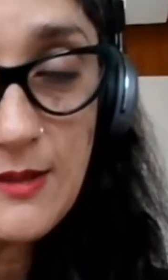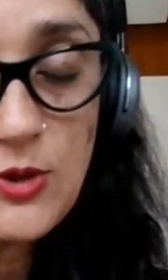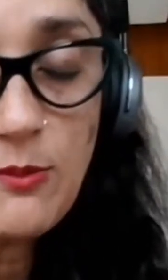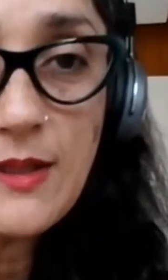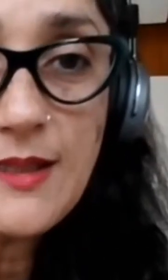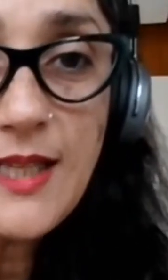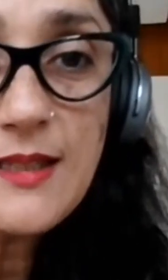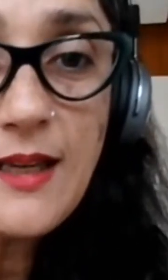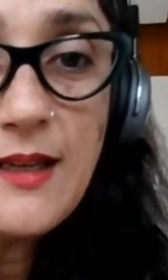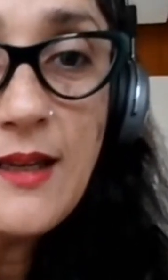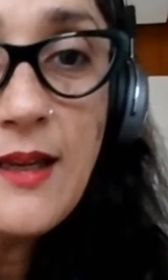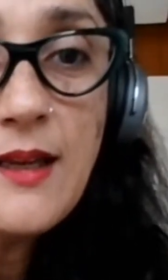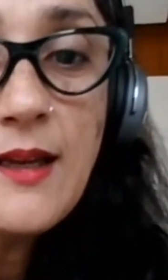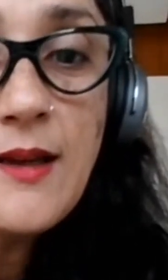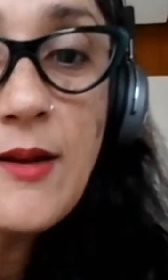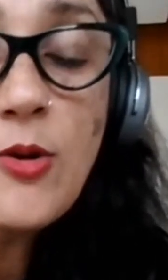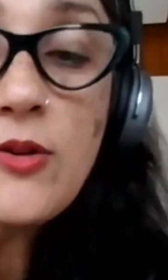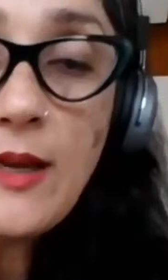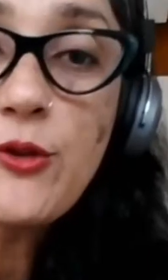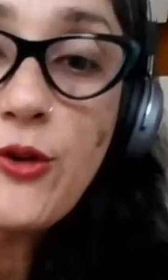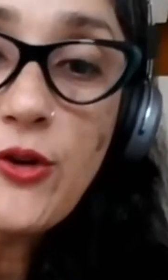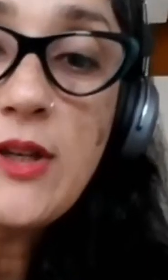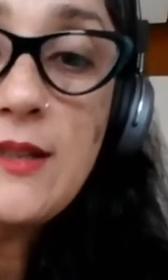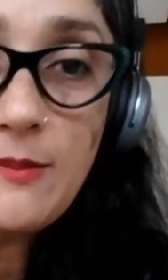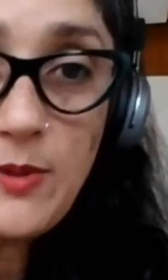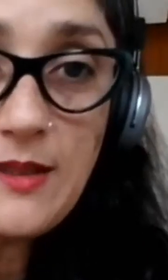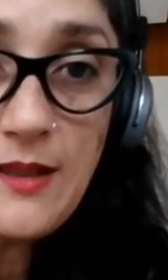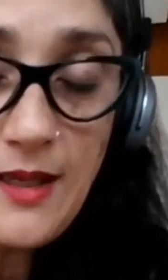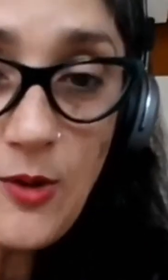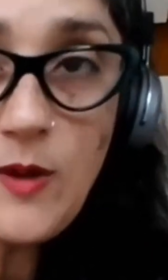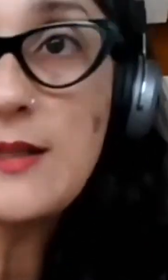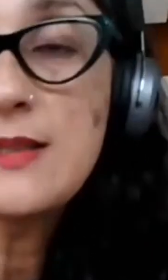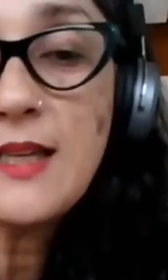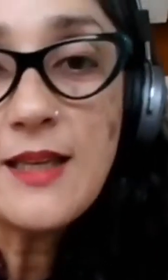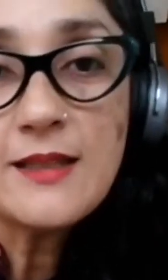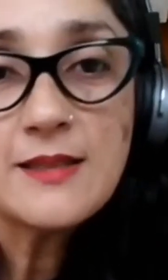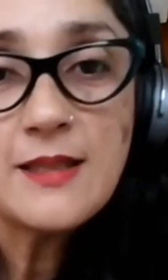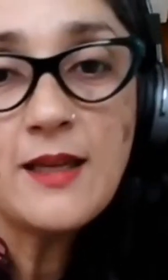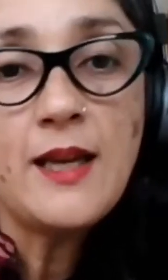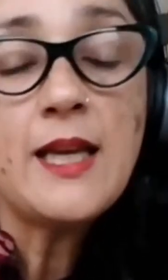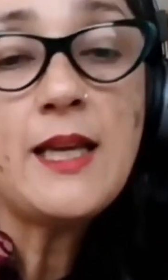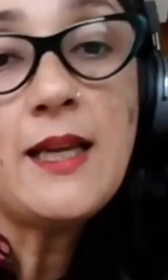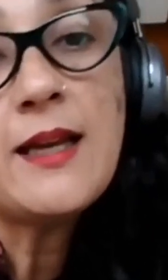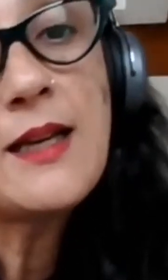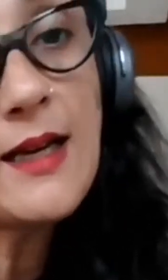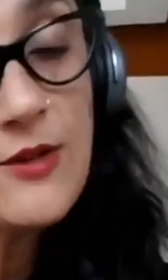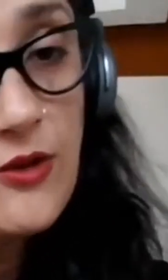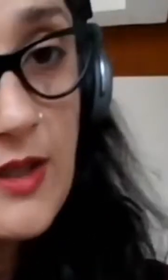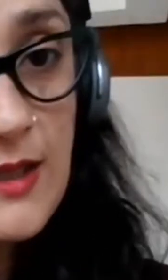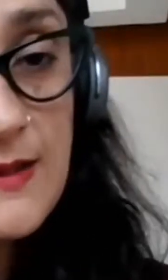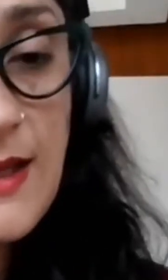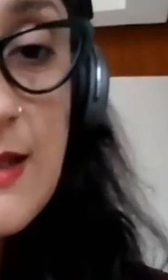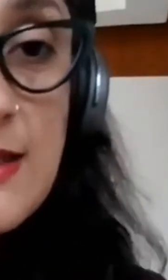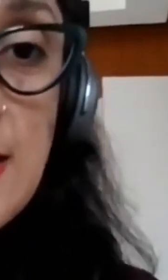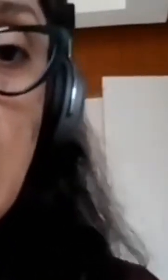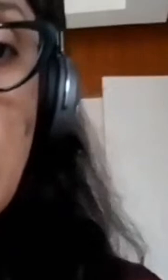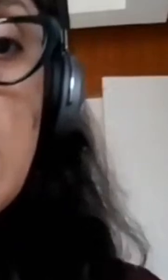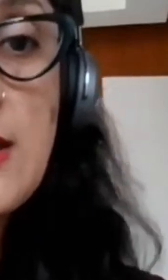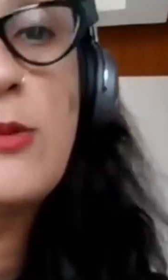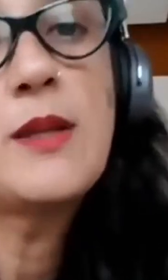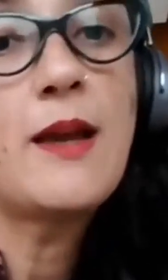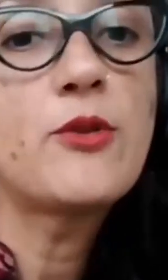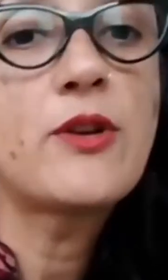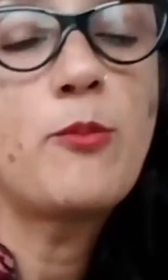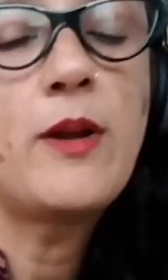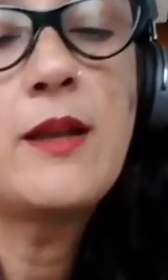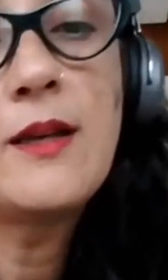la audiodescripción pertinente. Contamos con intérprete de lengua de señas y en el caso de que sea necesario,